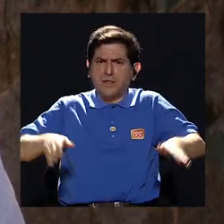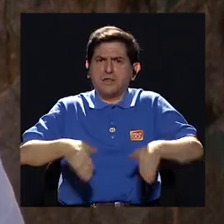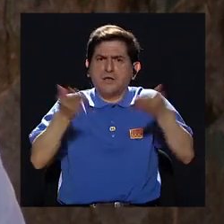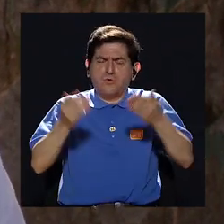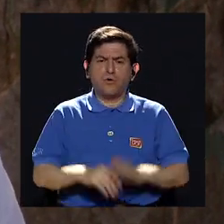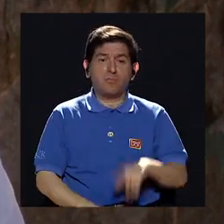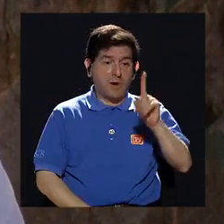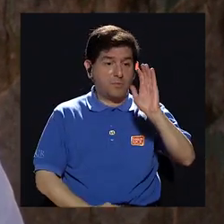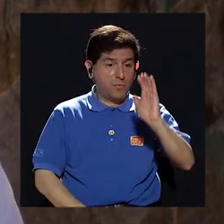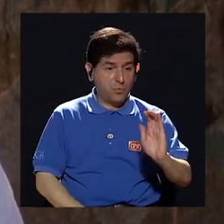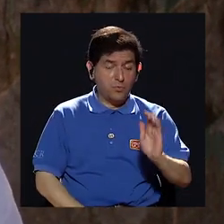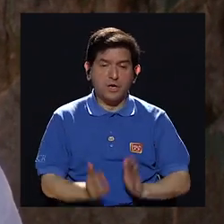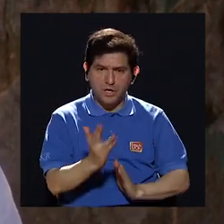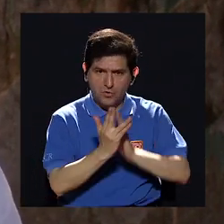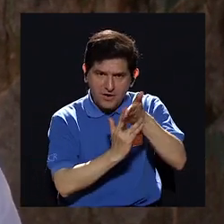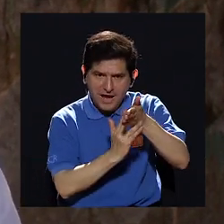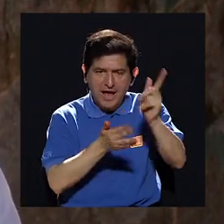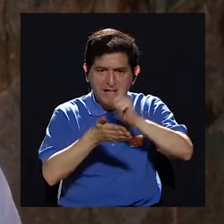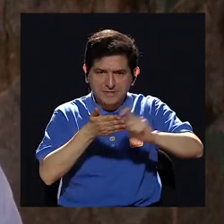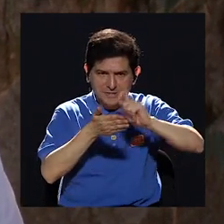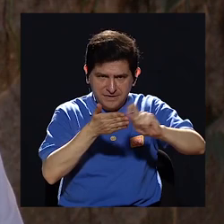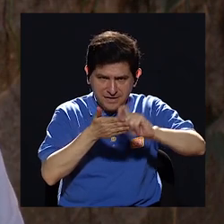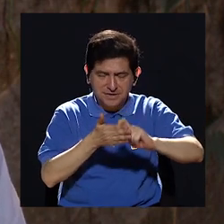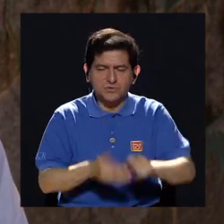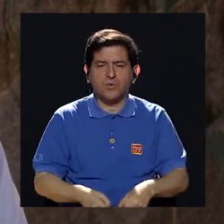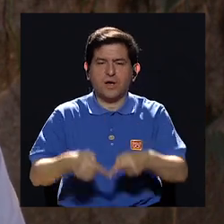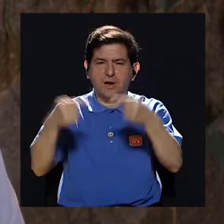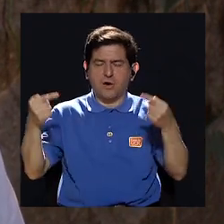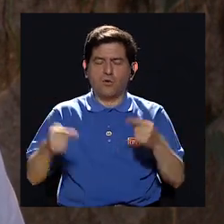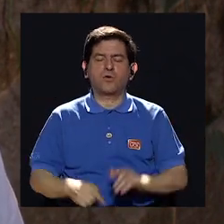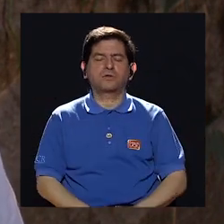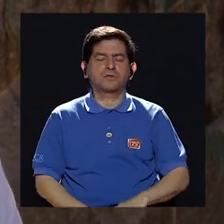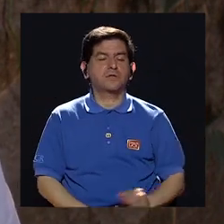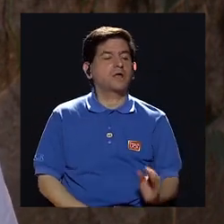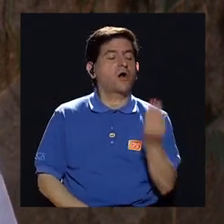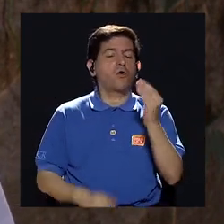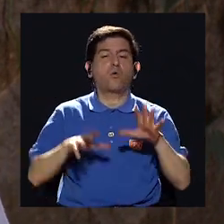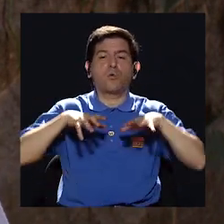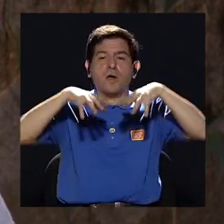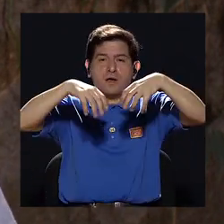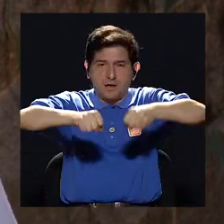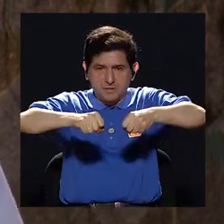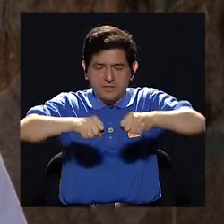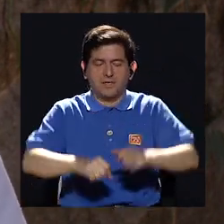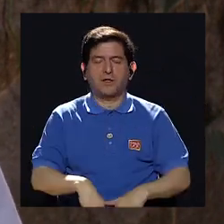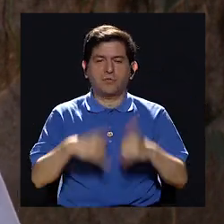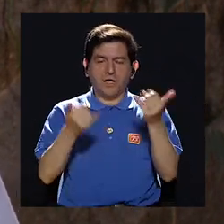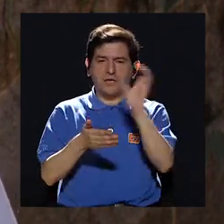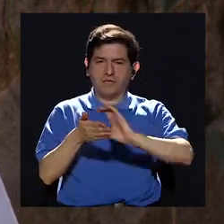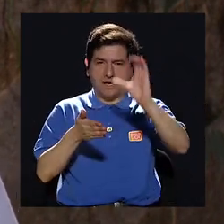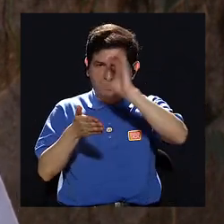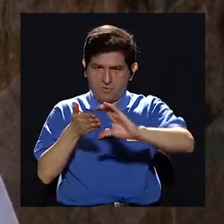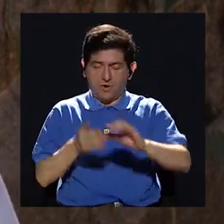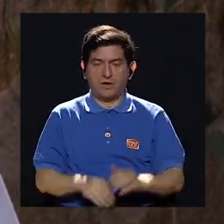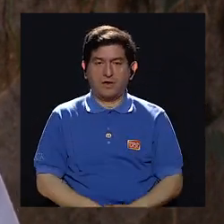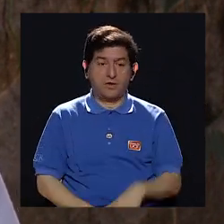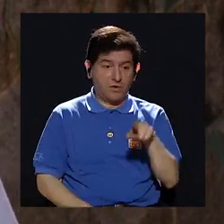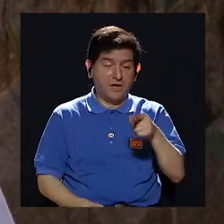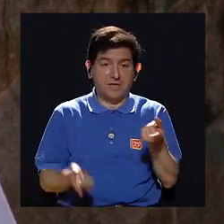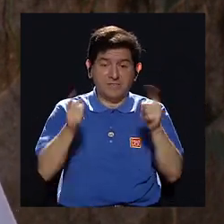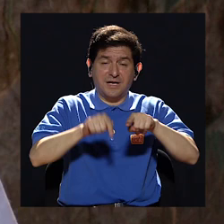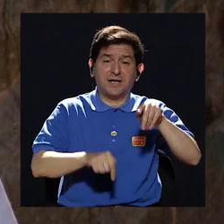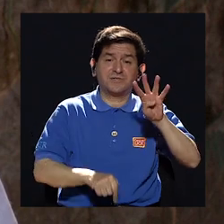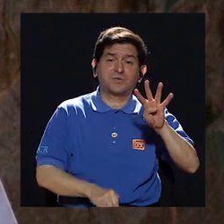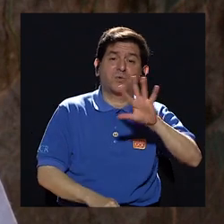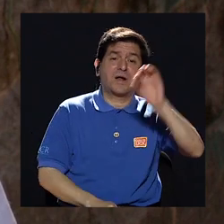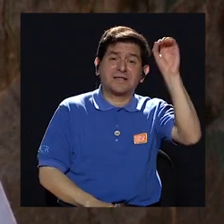cada niño que ingresamos en escuela primaria versus cada adolescente que estamos graduando de secundaria es únicamente del